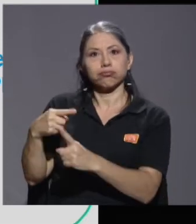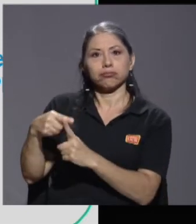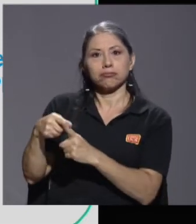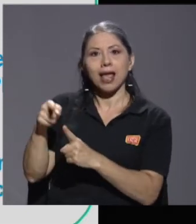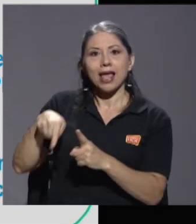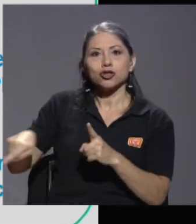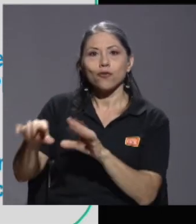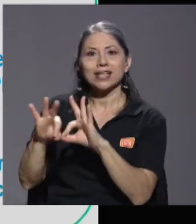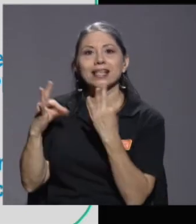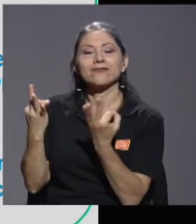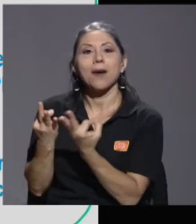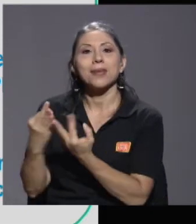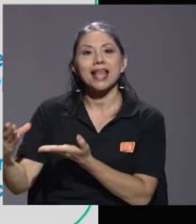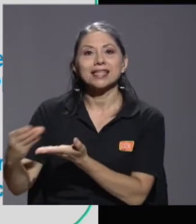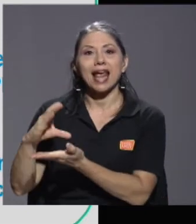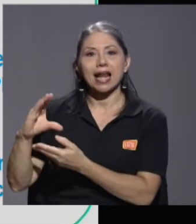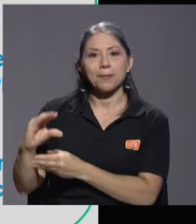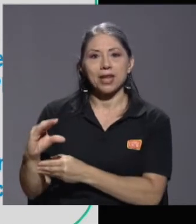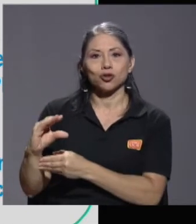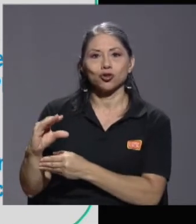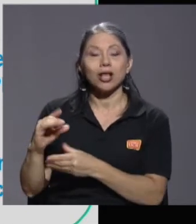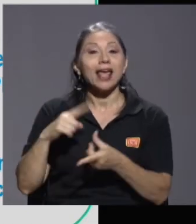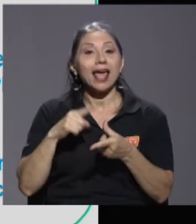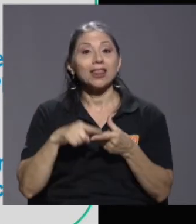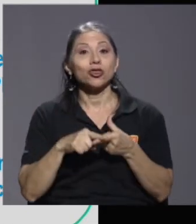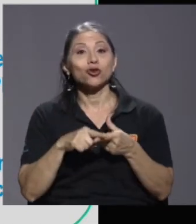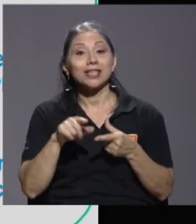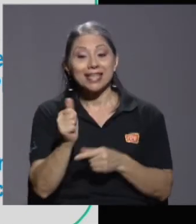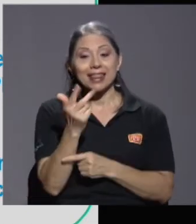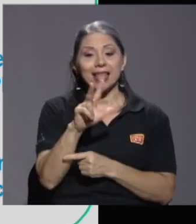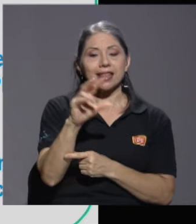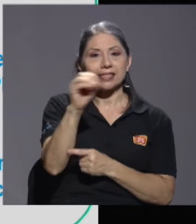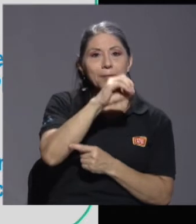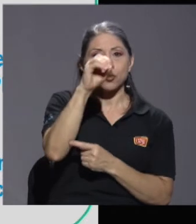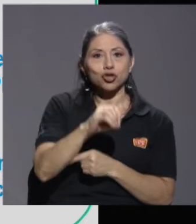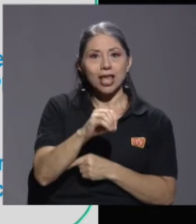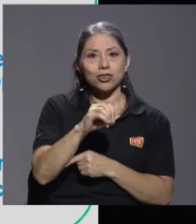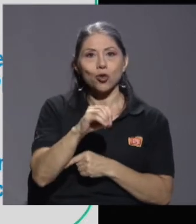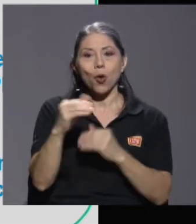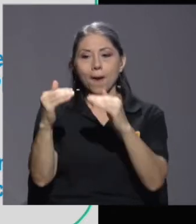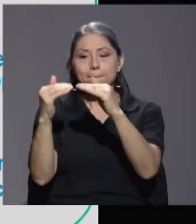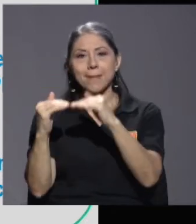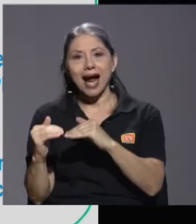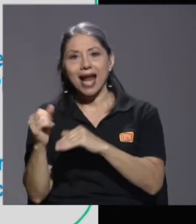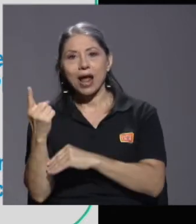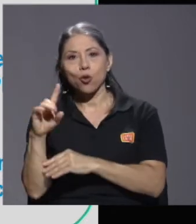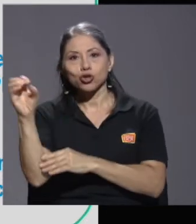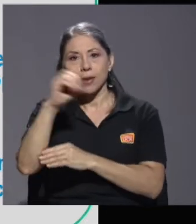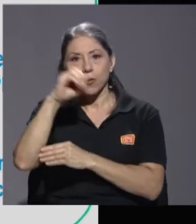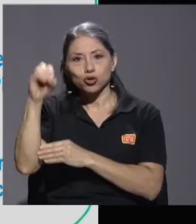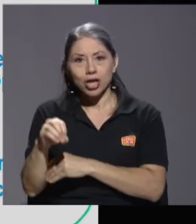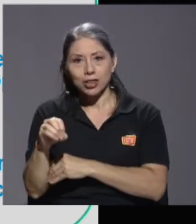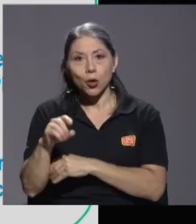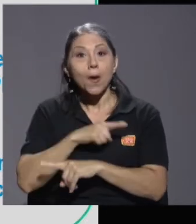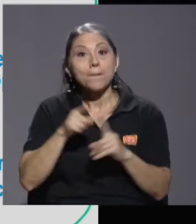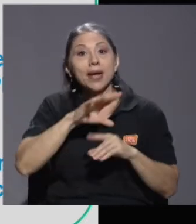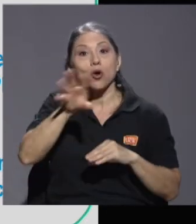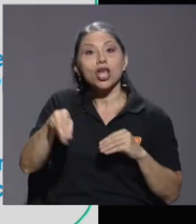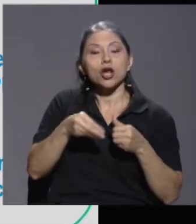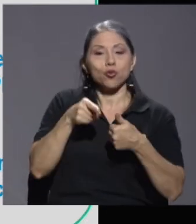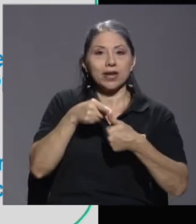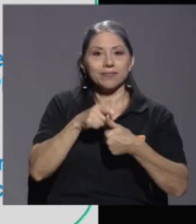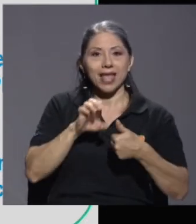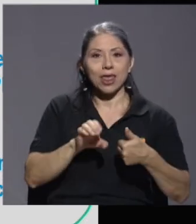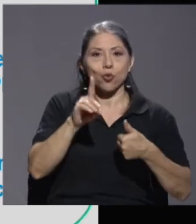Y finalmente un punto ahí interesante es que al bajar la tasa de un 13 a un 11, pero incluir dos rubros, uno es la educación